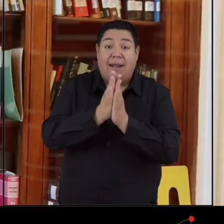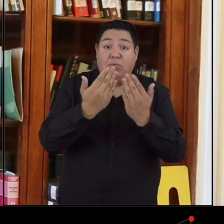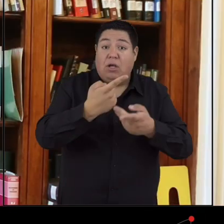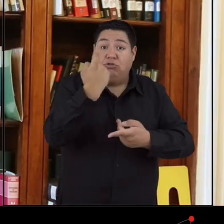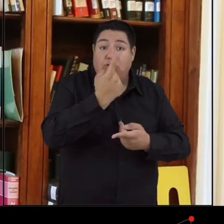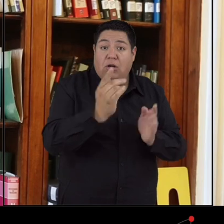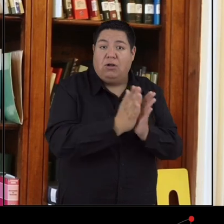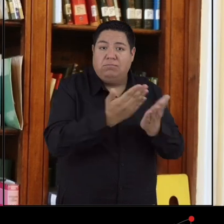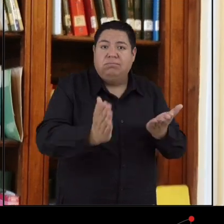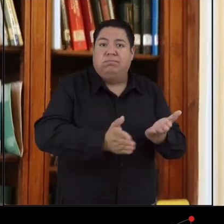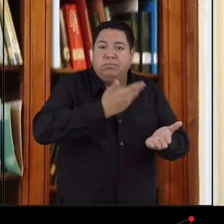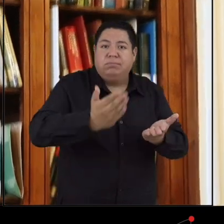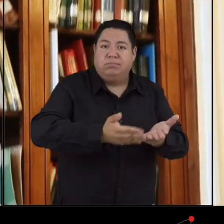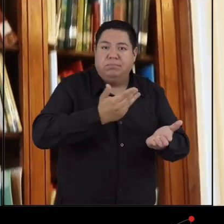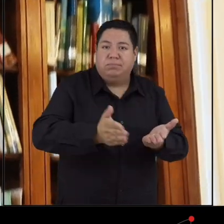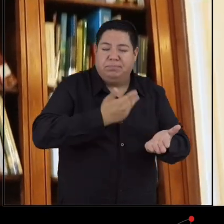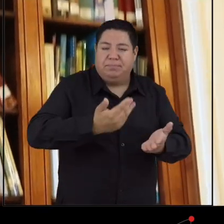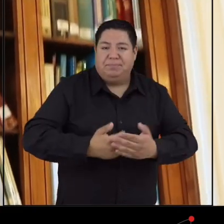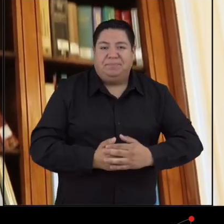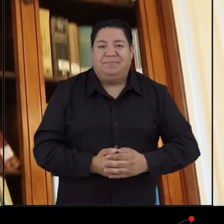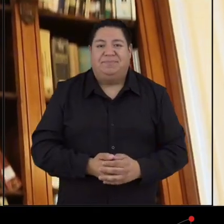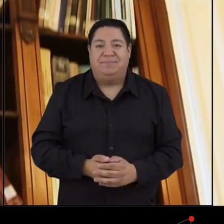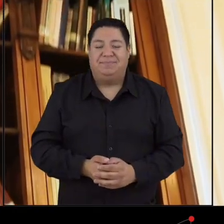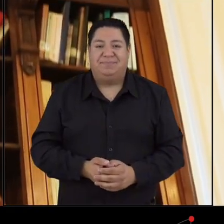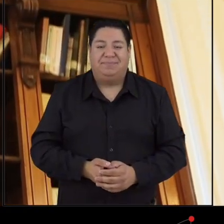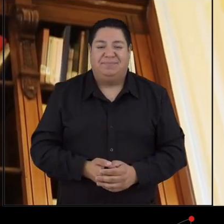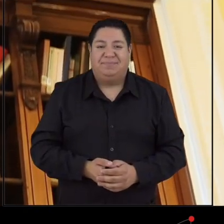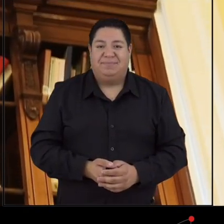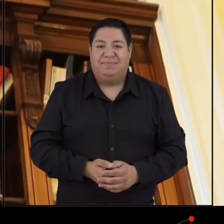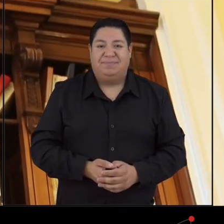lectura solo se revisaba mediante el soporte papel.